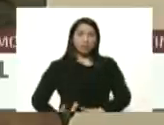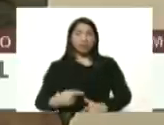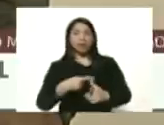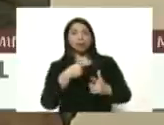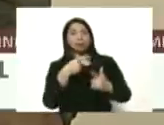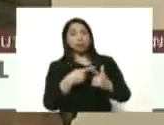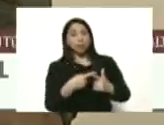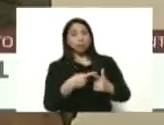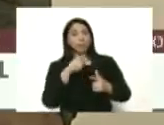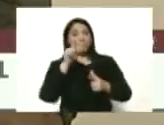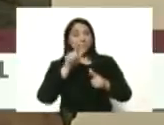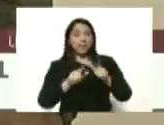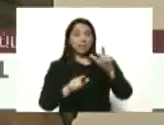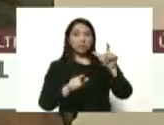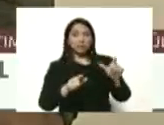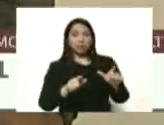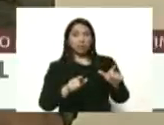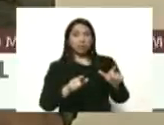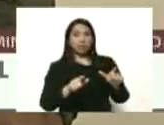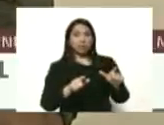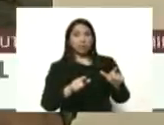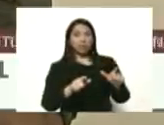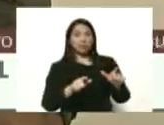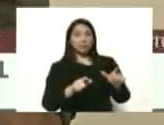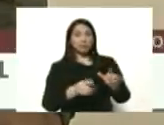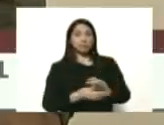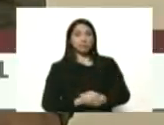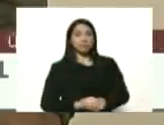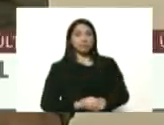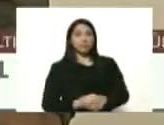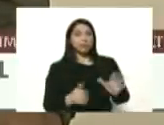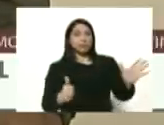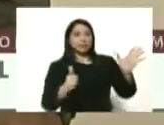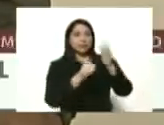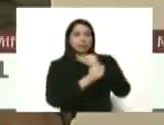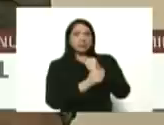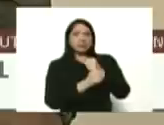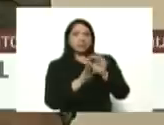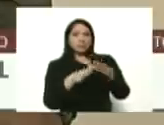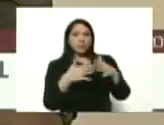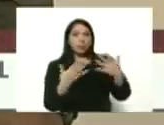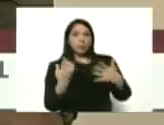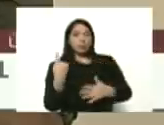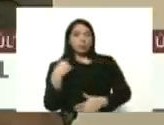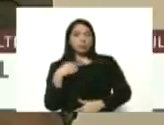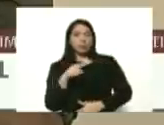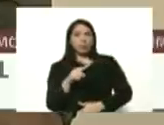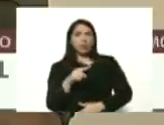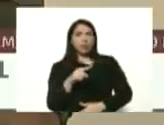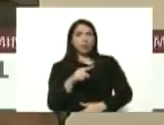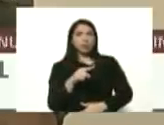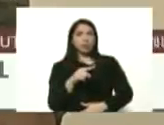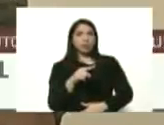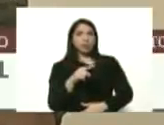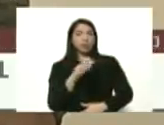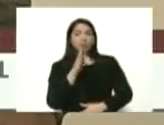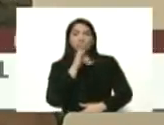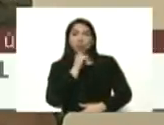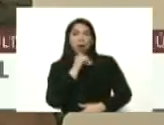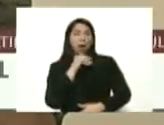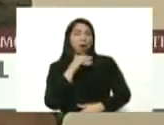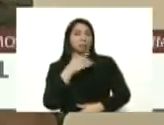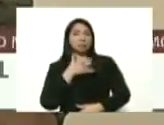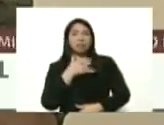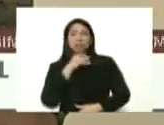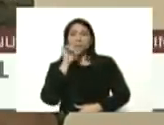los pacientes llegan o los pacientes son conseguidos cuando tienen o ningún síntoma o pocos síntomas